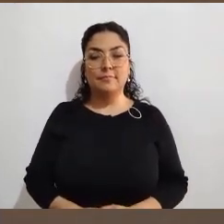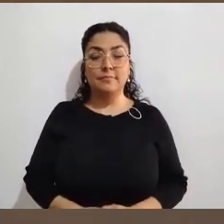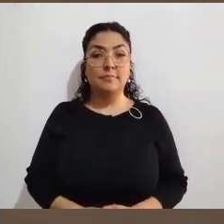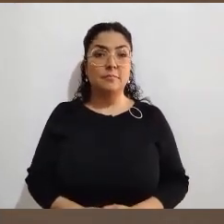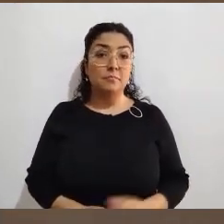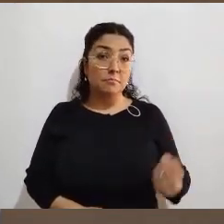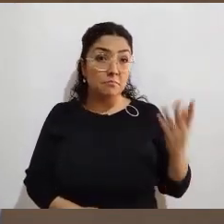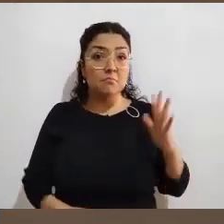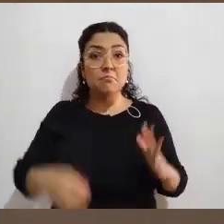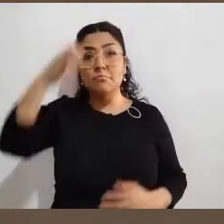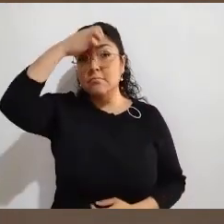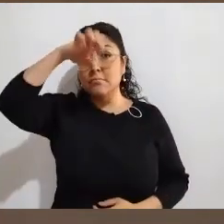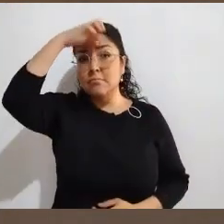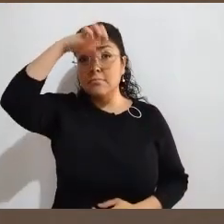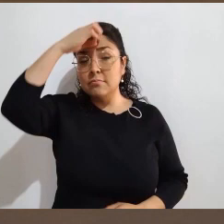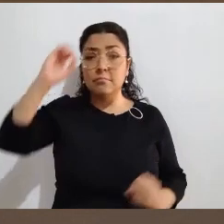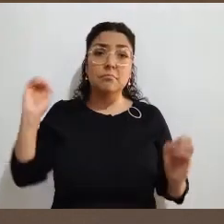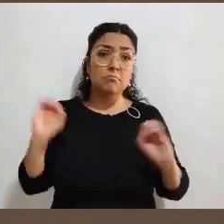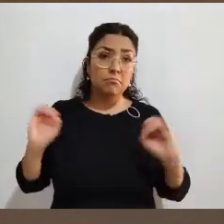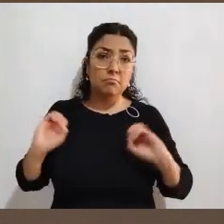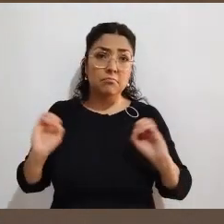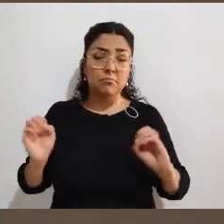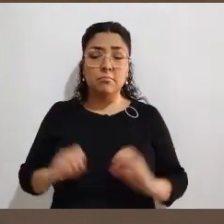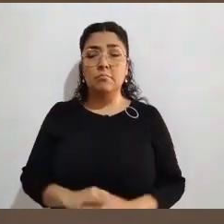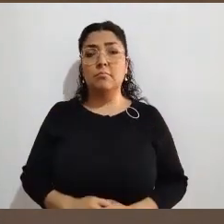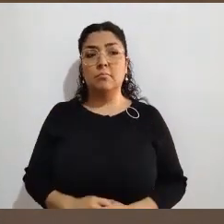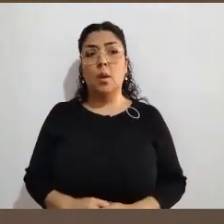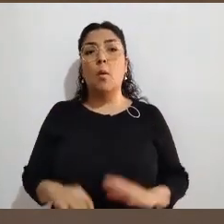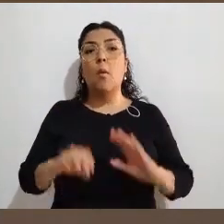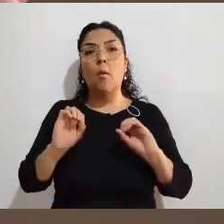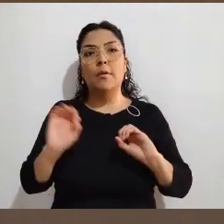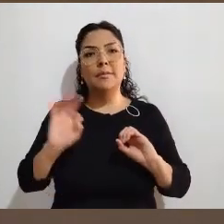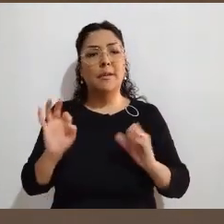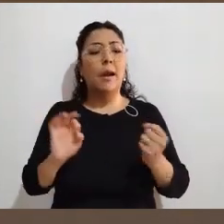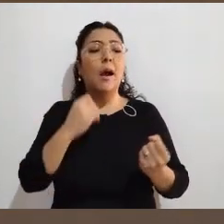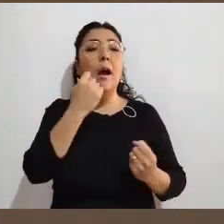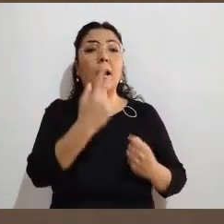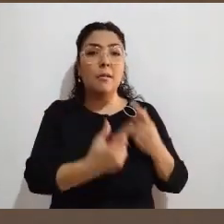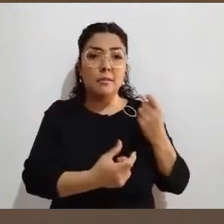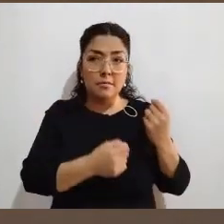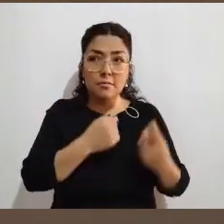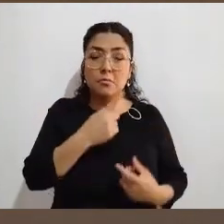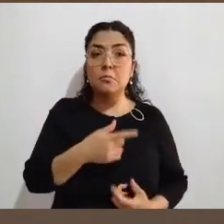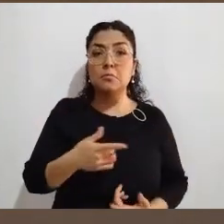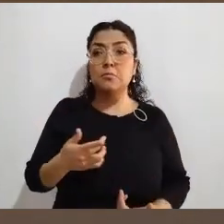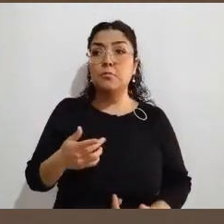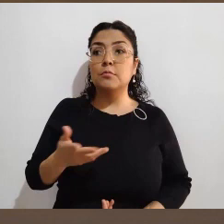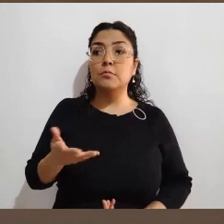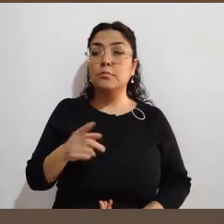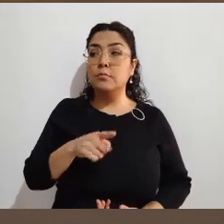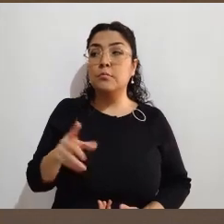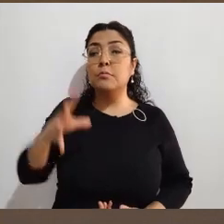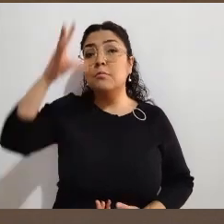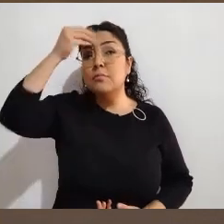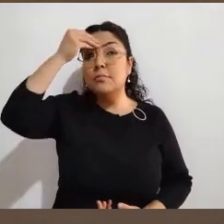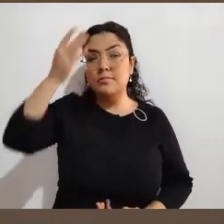cuando van a votar o de lo que han escuchado, de lo que han visto, tal vez en un programa como este de la urna. Pero, en primer lugar,